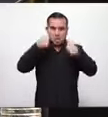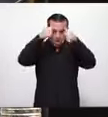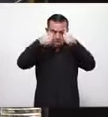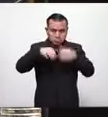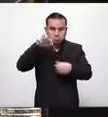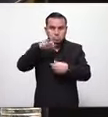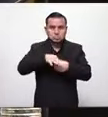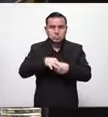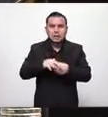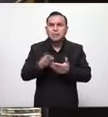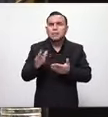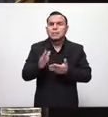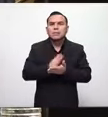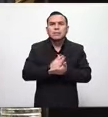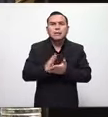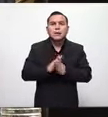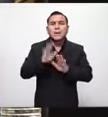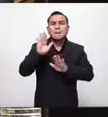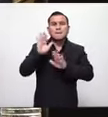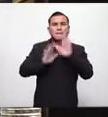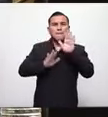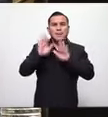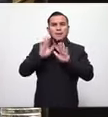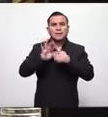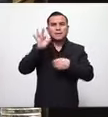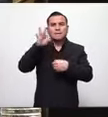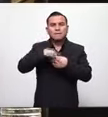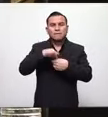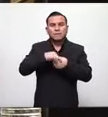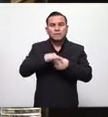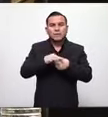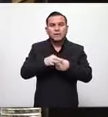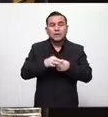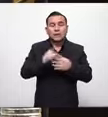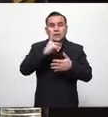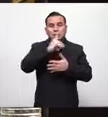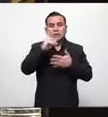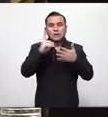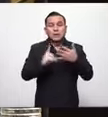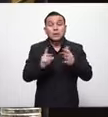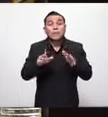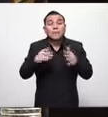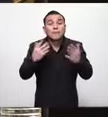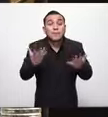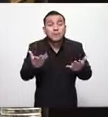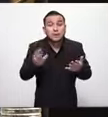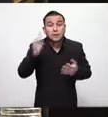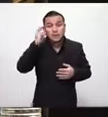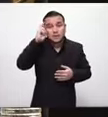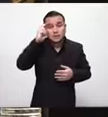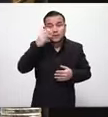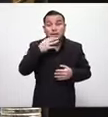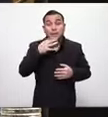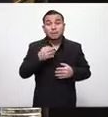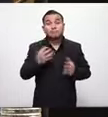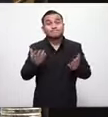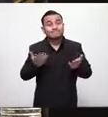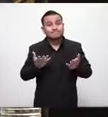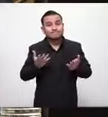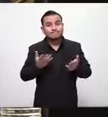de que no íbamos a participar en la votación de ese decreto porque adolece precisamente